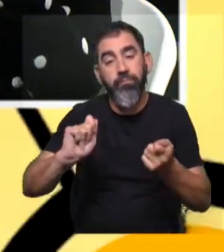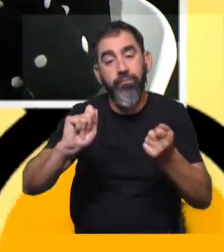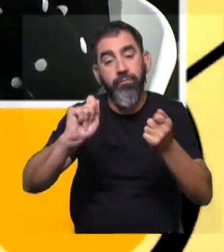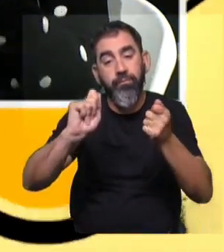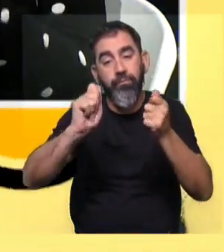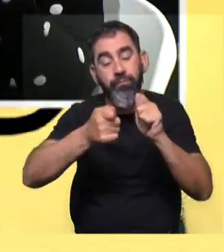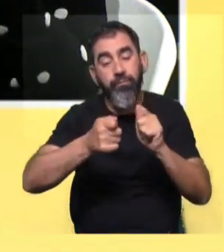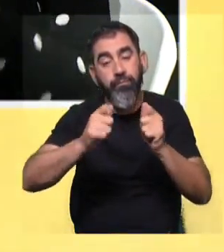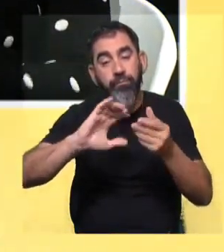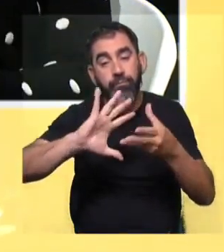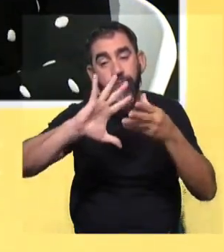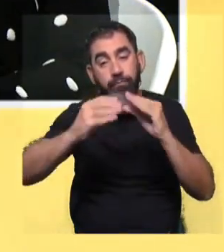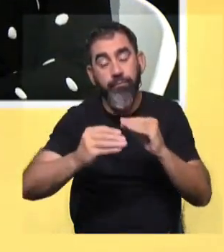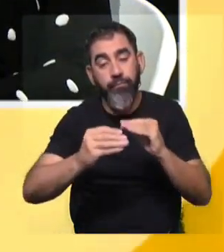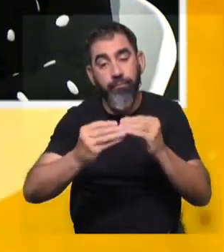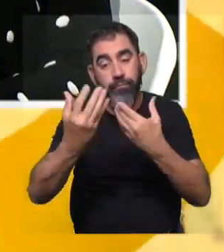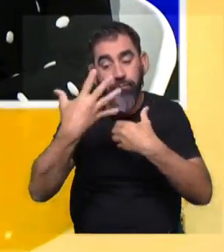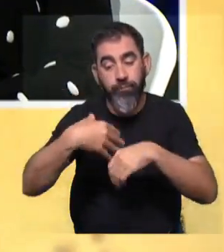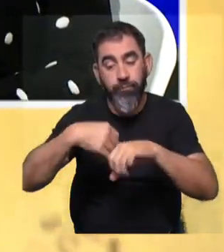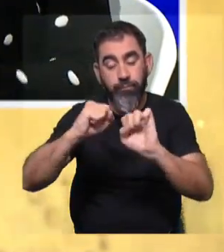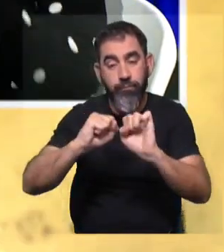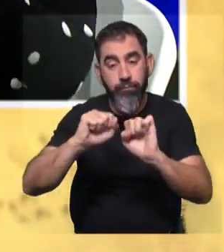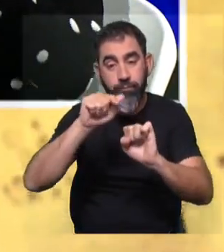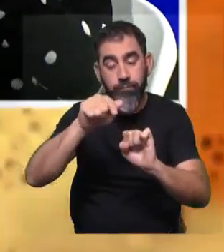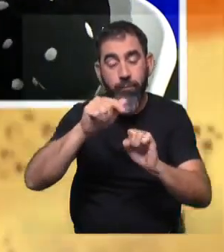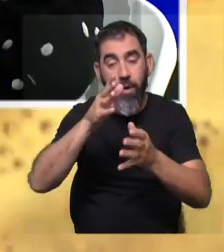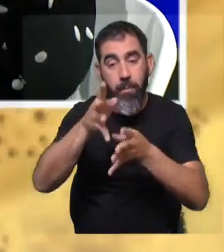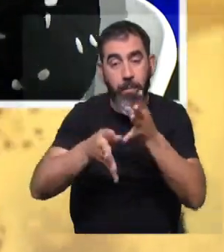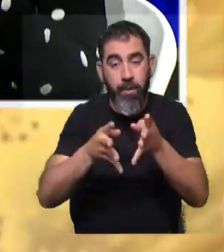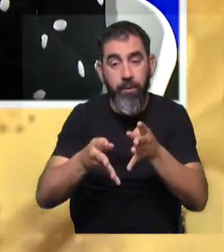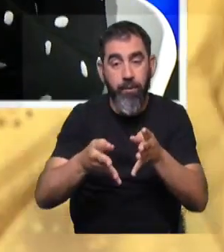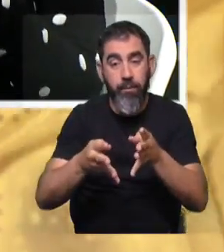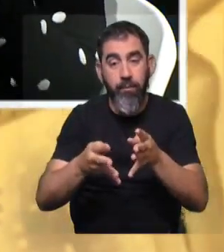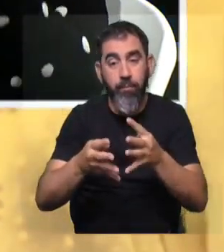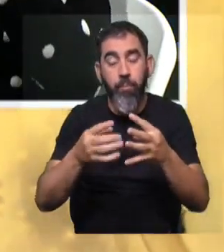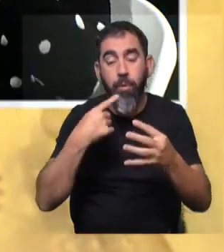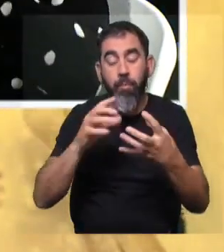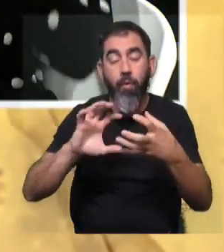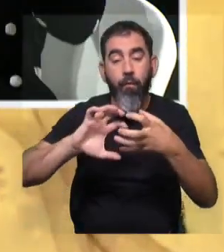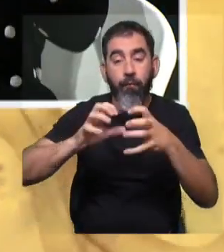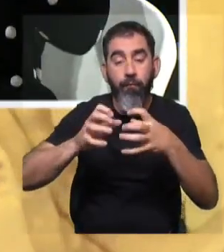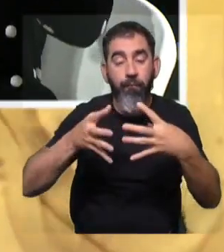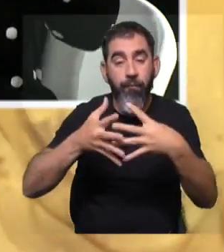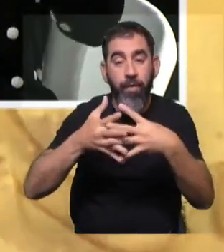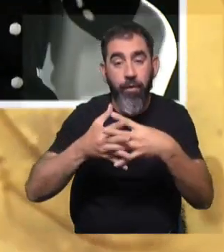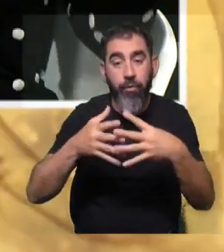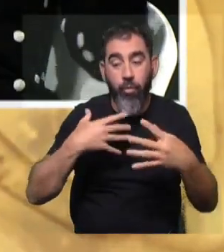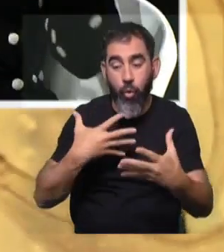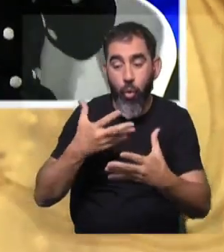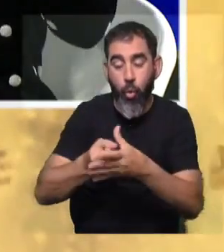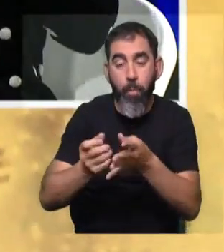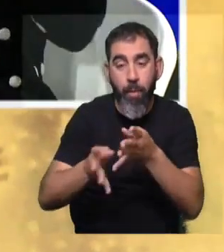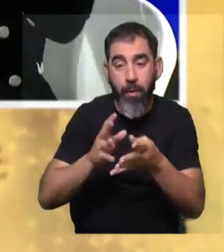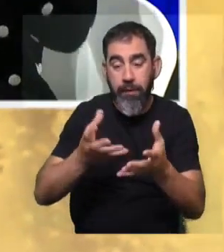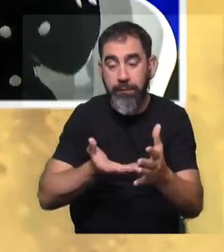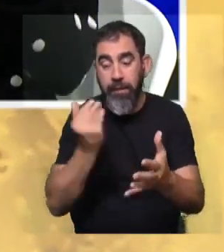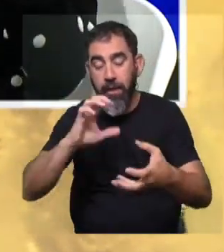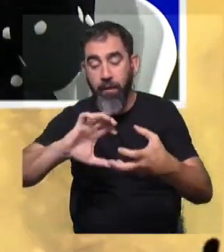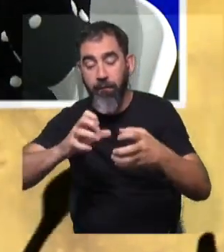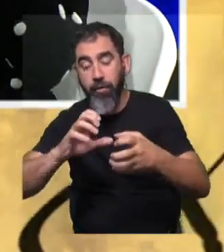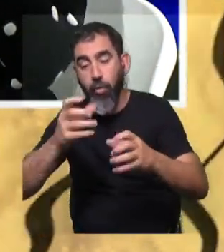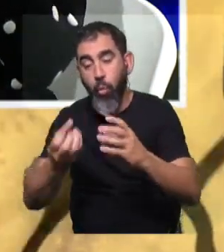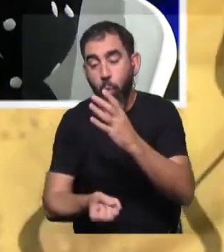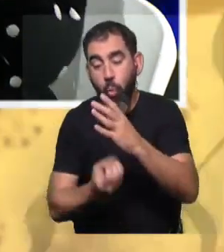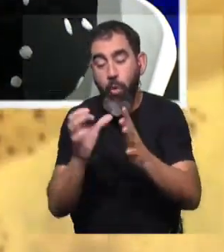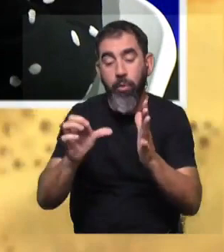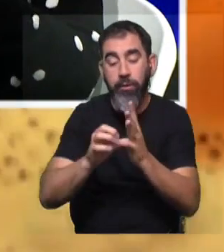espectros que se pueden obtener de emisión con ese equipo, por ejemplo, a través de filtros alternados. uno compra el equipo, le saca el filtro, pone otro sistema